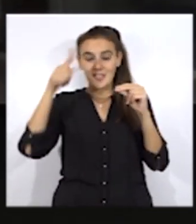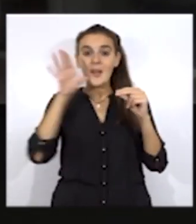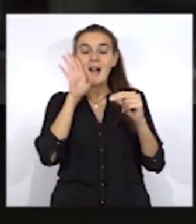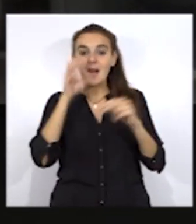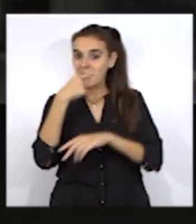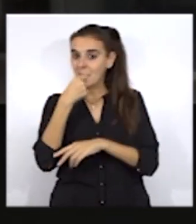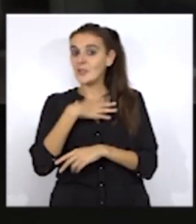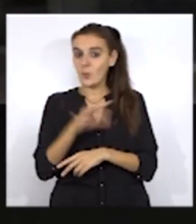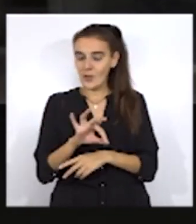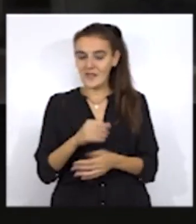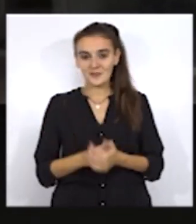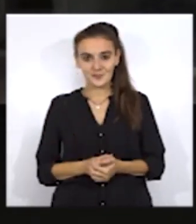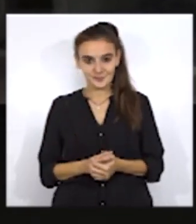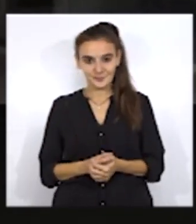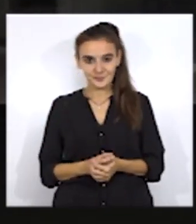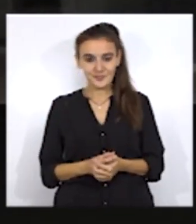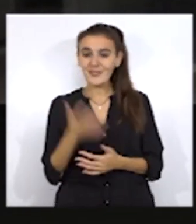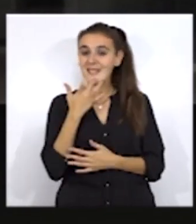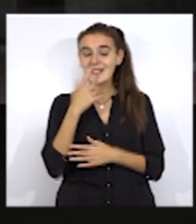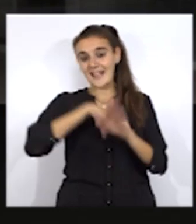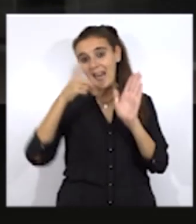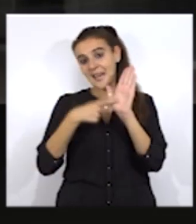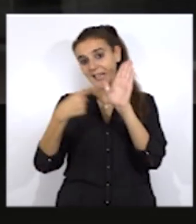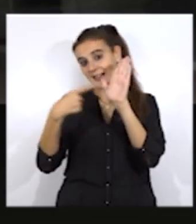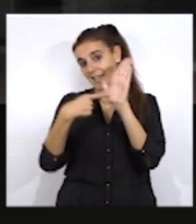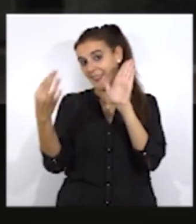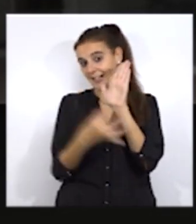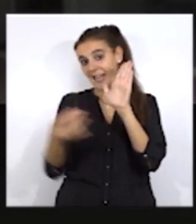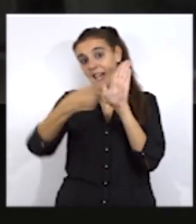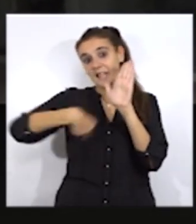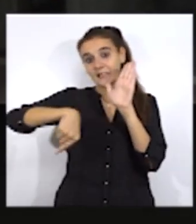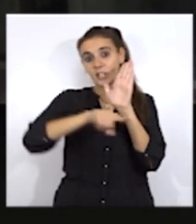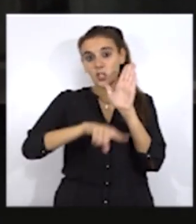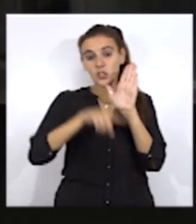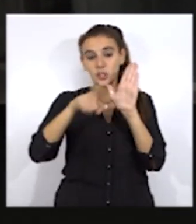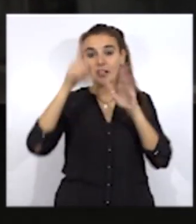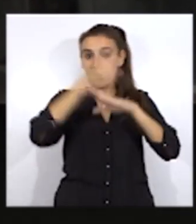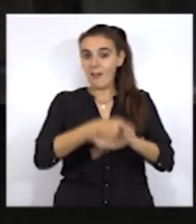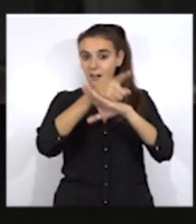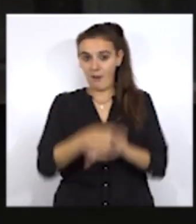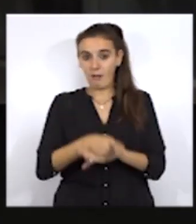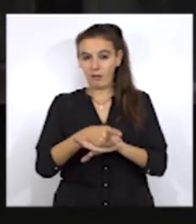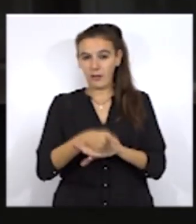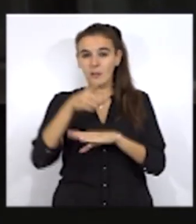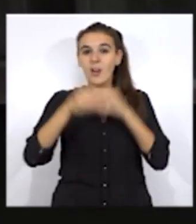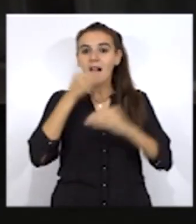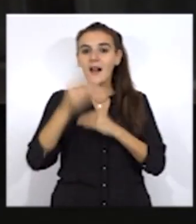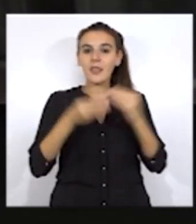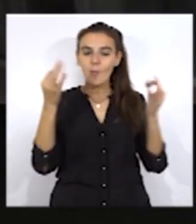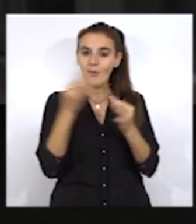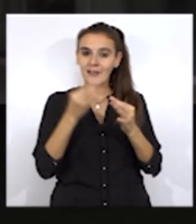la ley dice que nosotros podemos dar la orden de dispensación entonces evidentemente la enfermería podrá